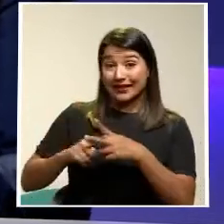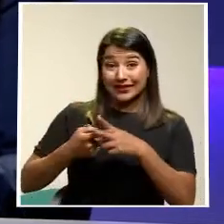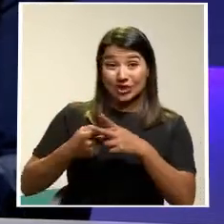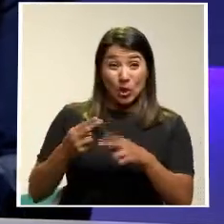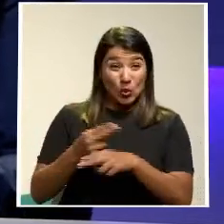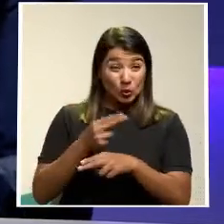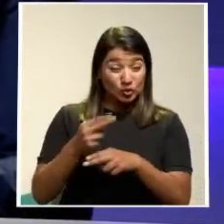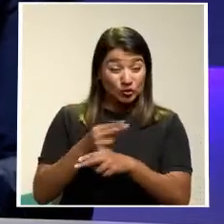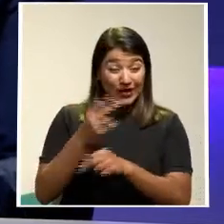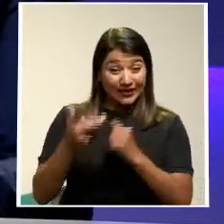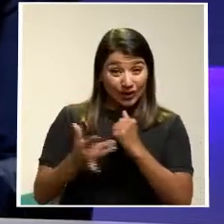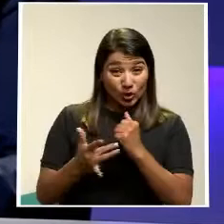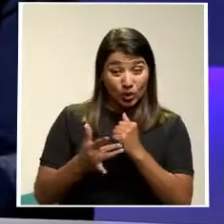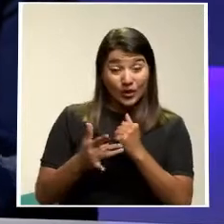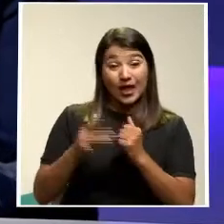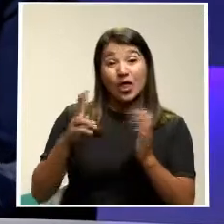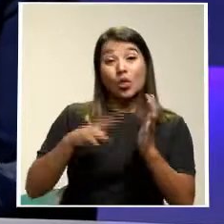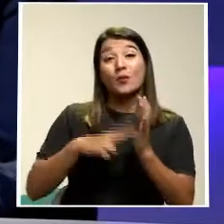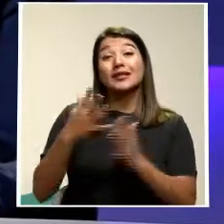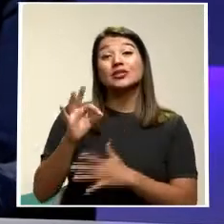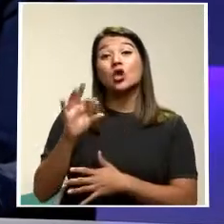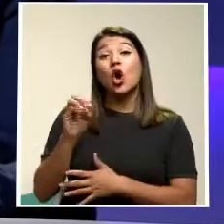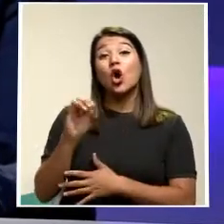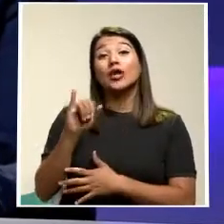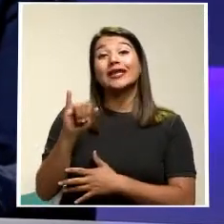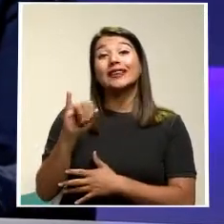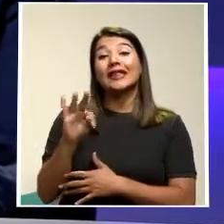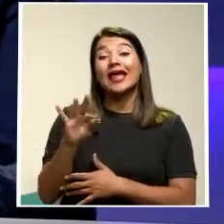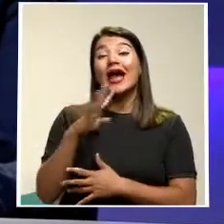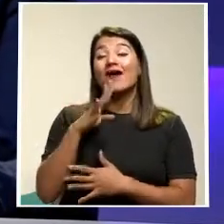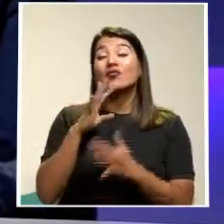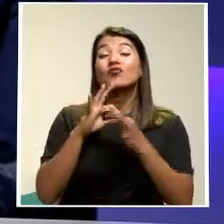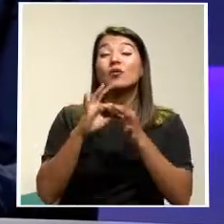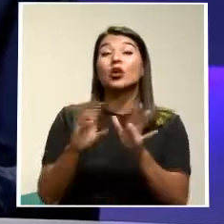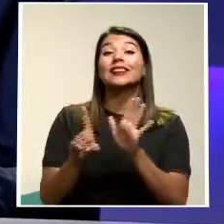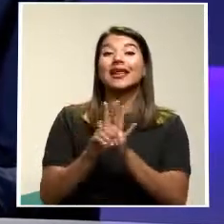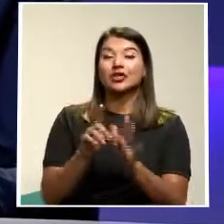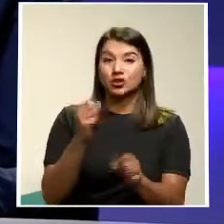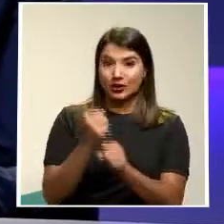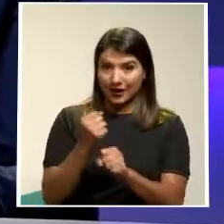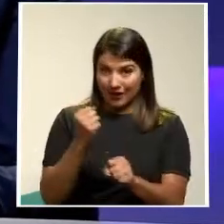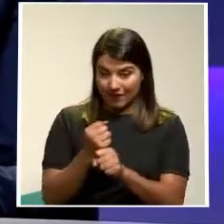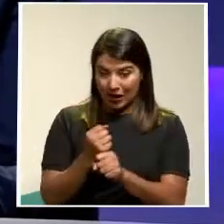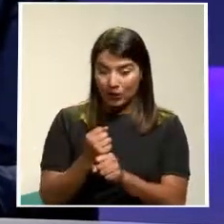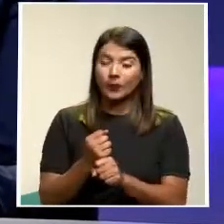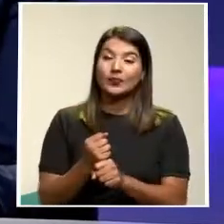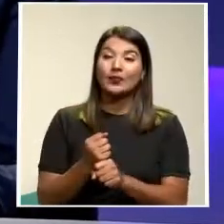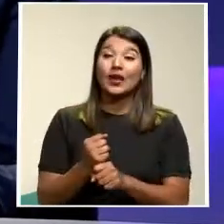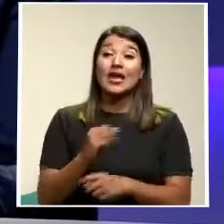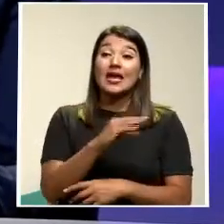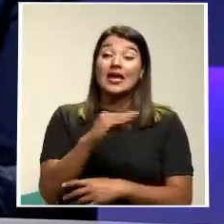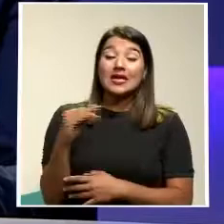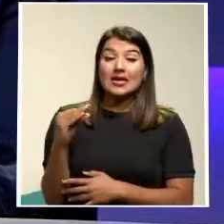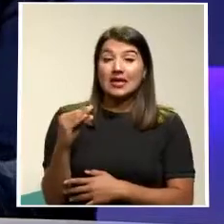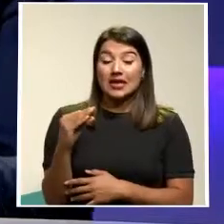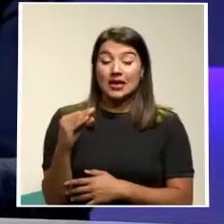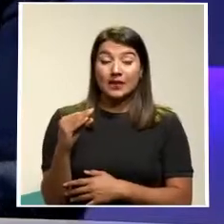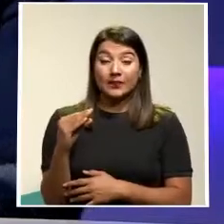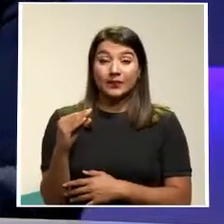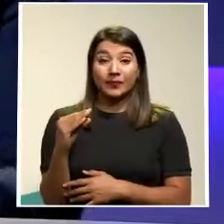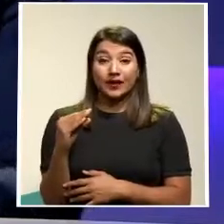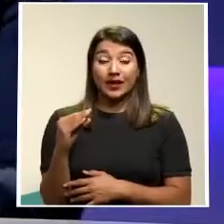La OIT Cumplía 100 años Y hablaba sobre El futuro Del derecho Del trabajo Y a pesar De la utilización Y la automatización